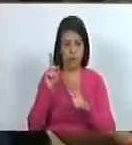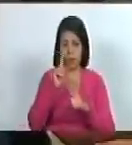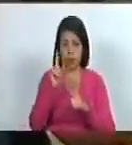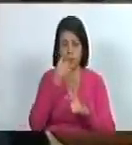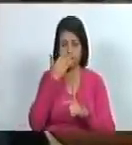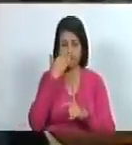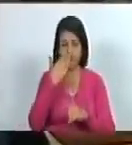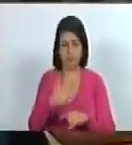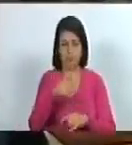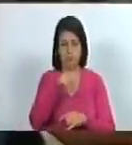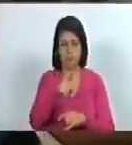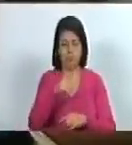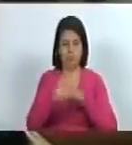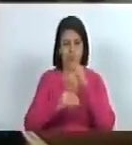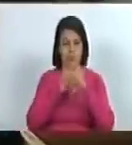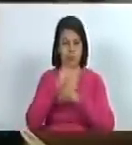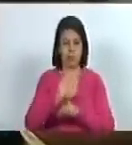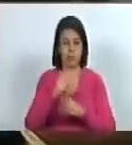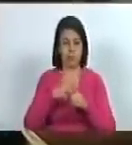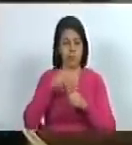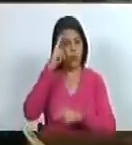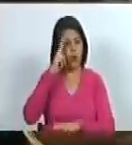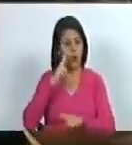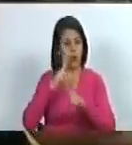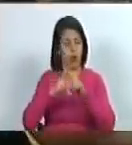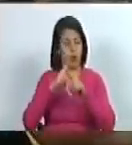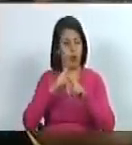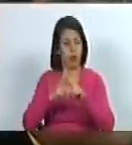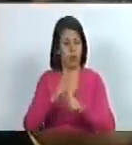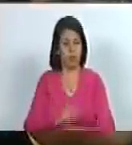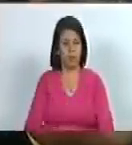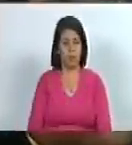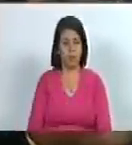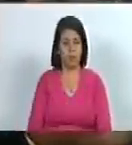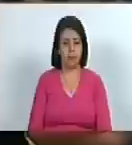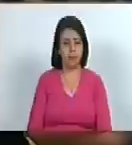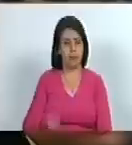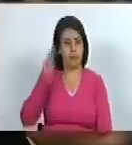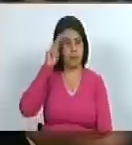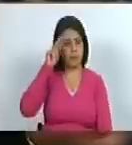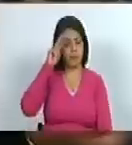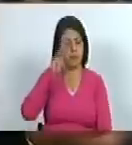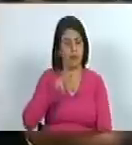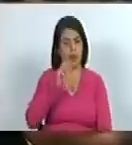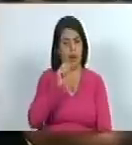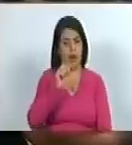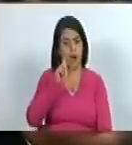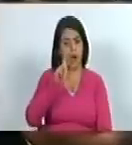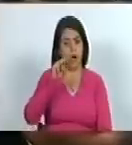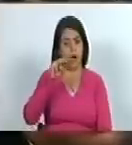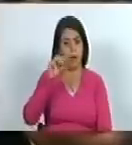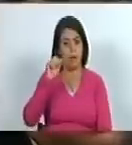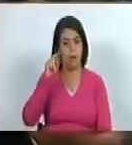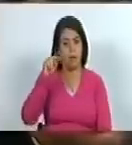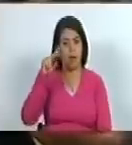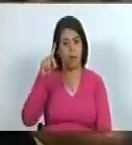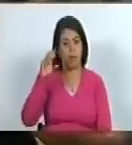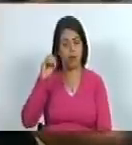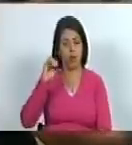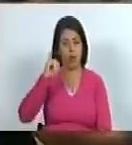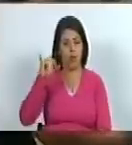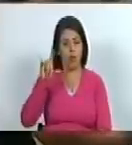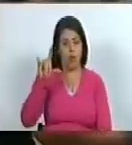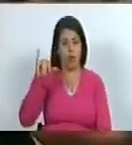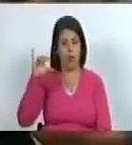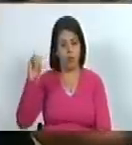es en vano que sea en honor en homenaje al maestro Armando Julio Reverón